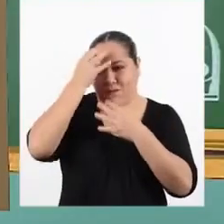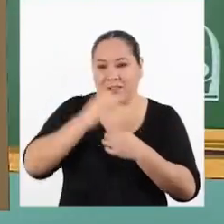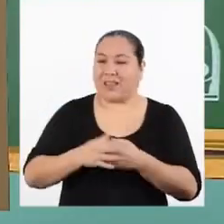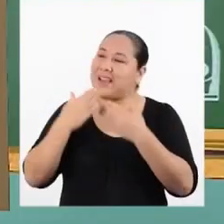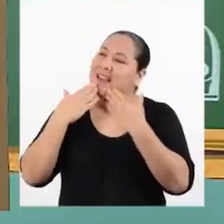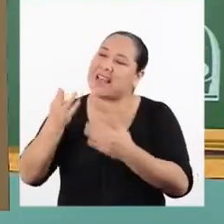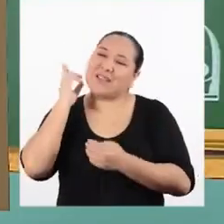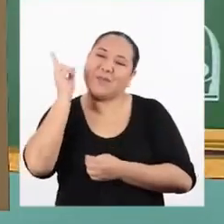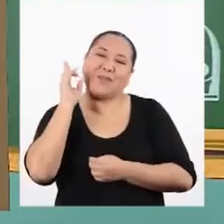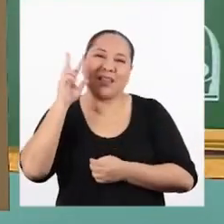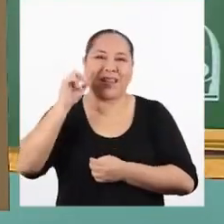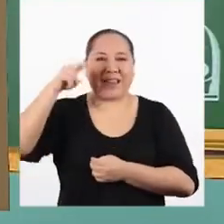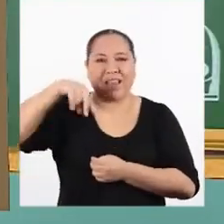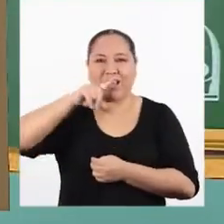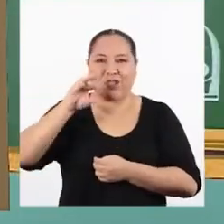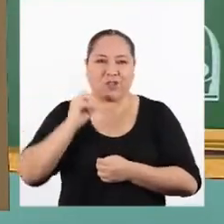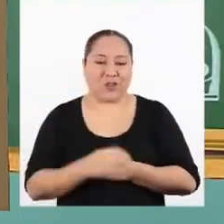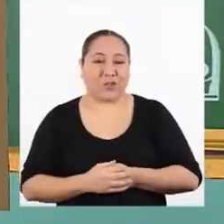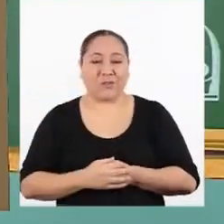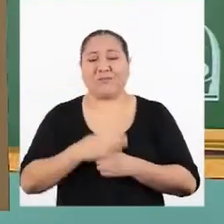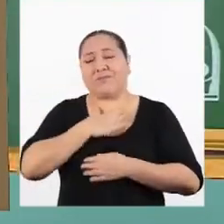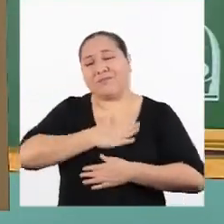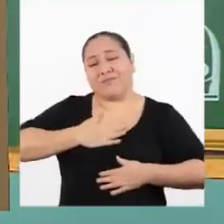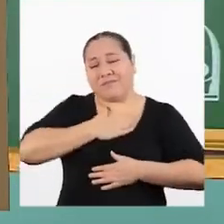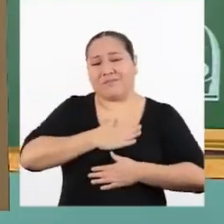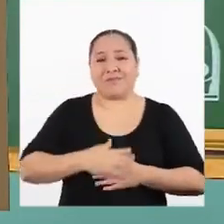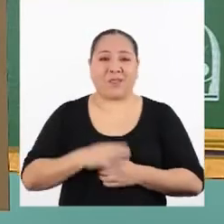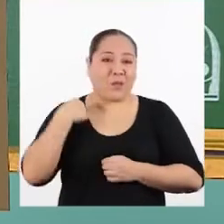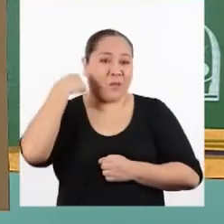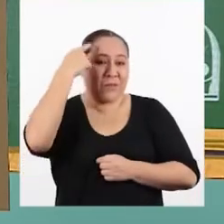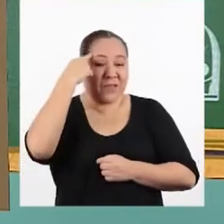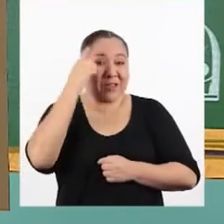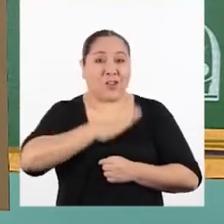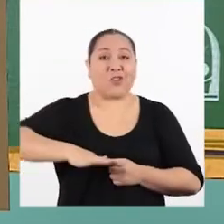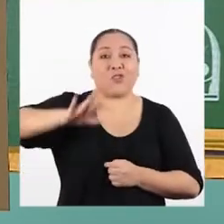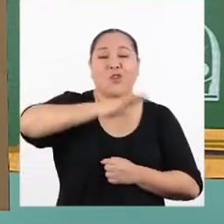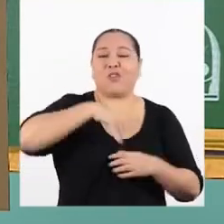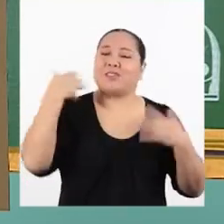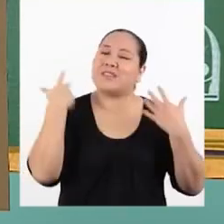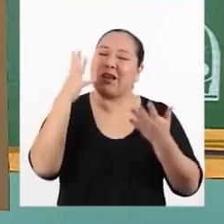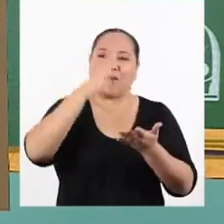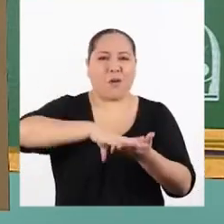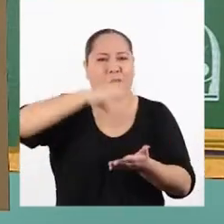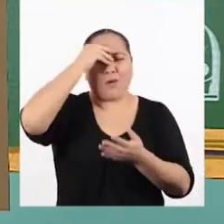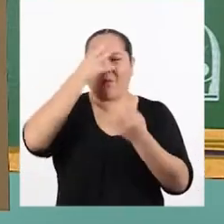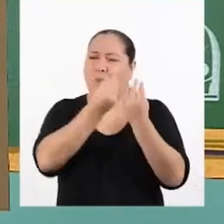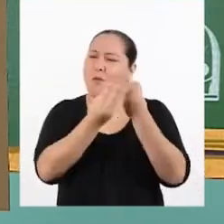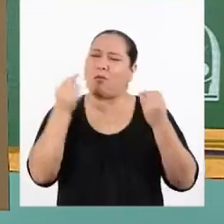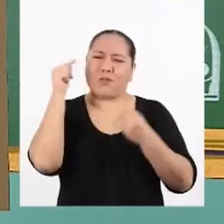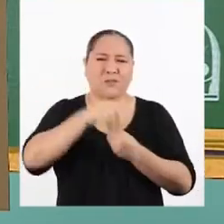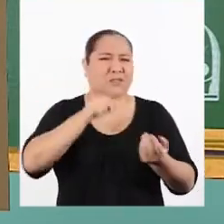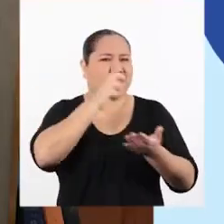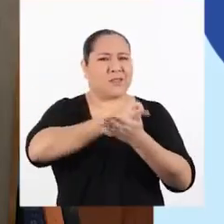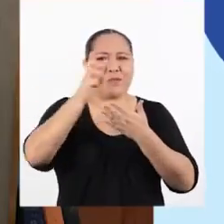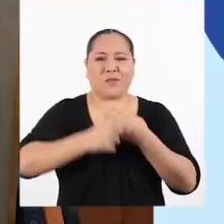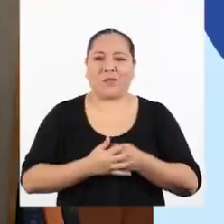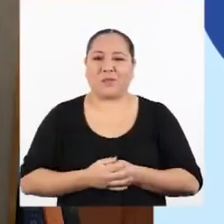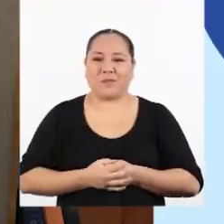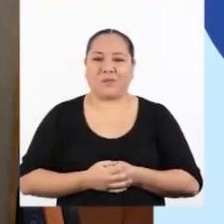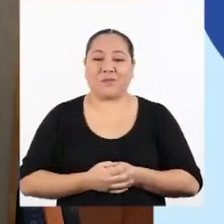Muchas gracias, profesor Renzo Martínez. Muy amable. Y creo que todos hemos aprendido un montón en este programa.